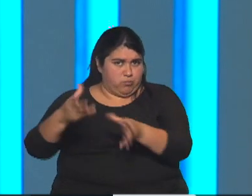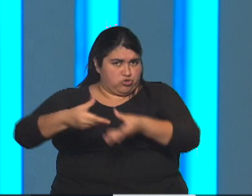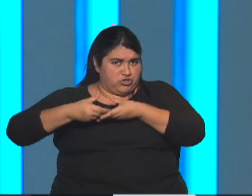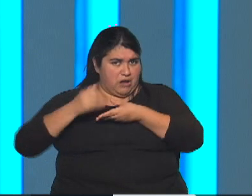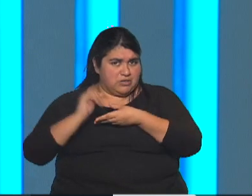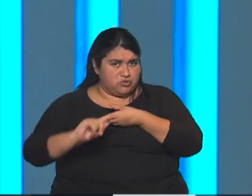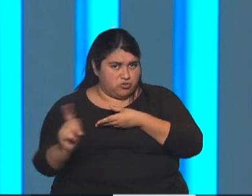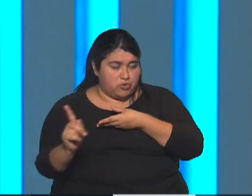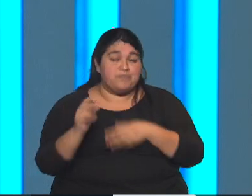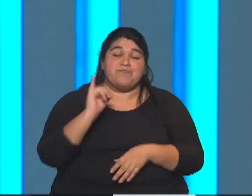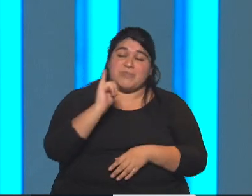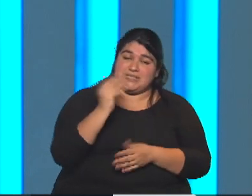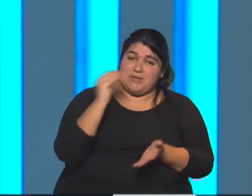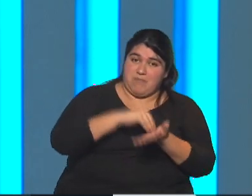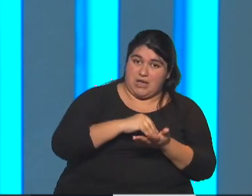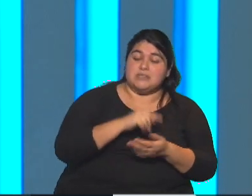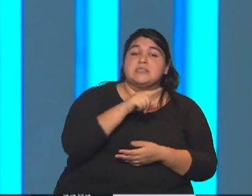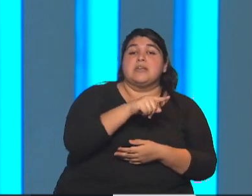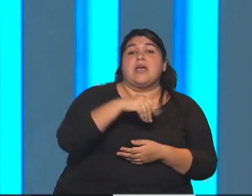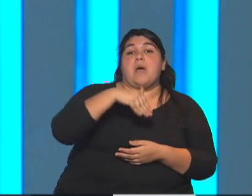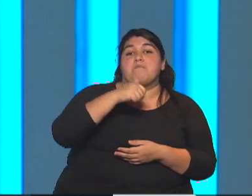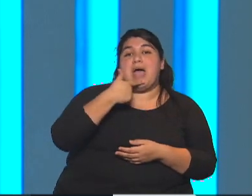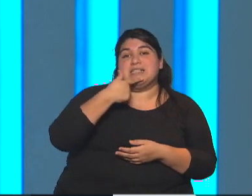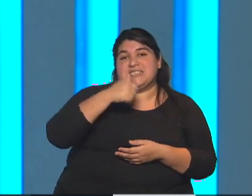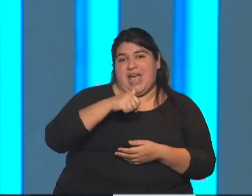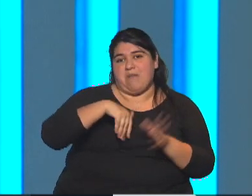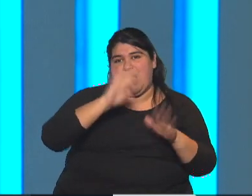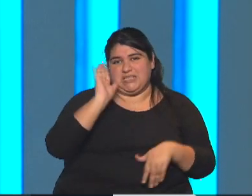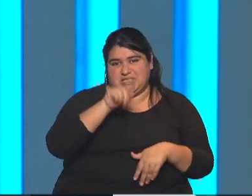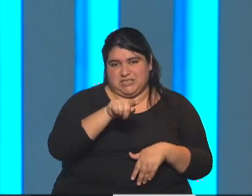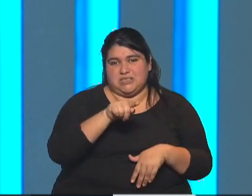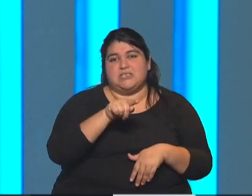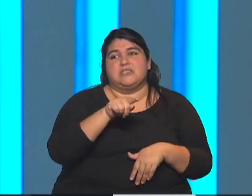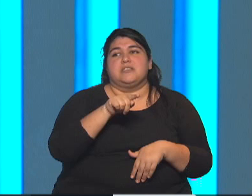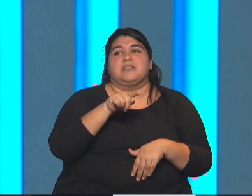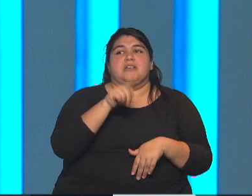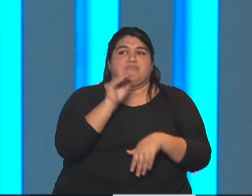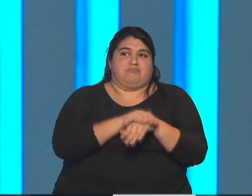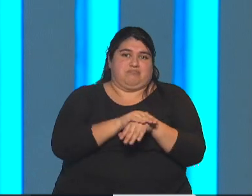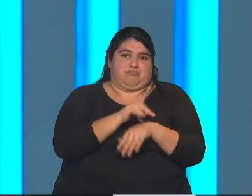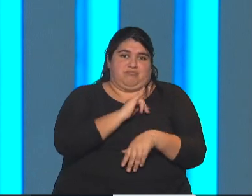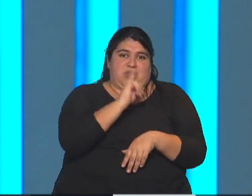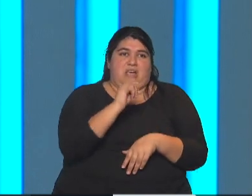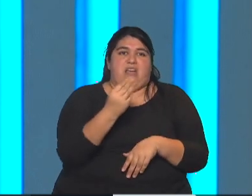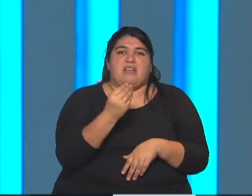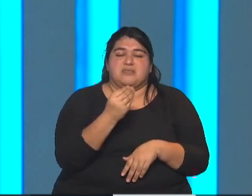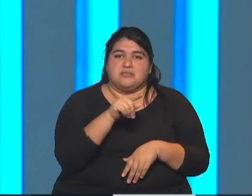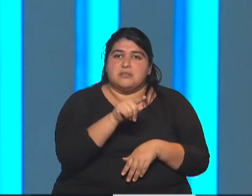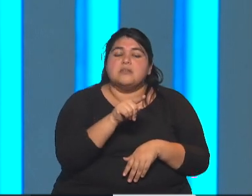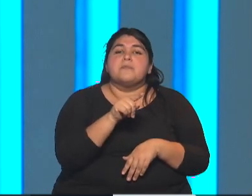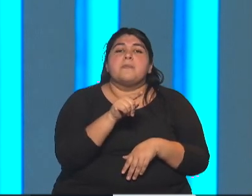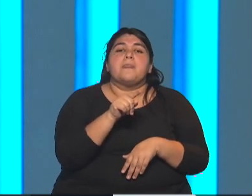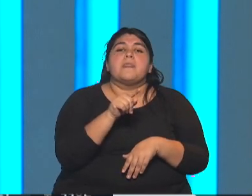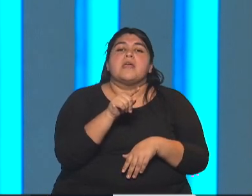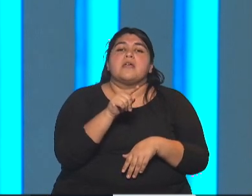hay hasta ahora. Es quien más ha avanzado y es quien parece tener el perfil más claro de qué es lo que tiene que determinar. Insisto,